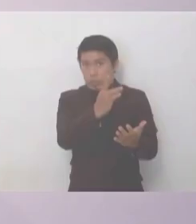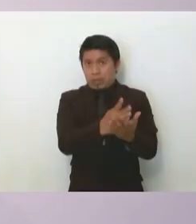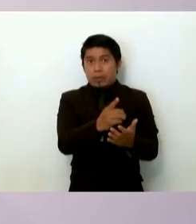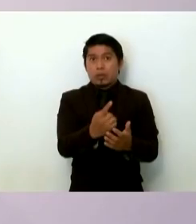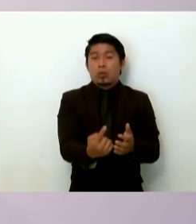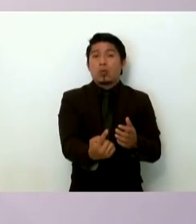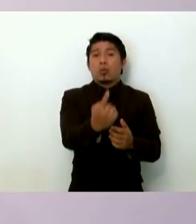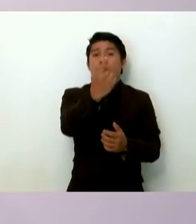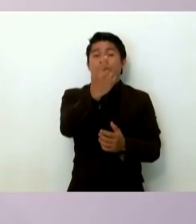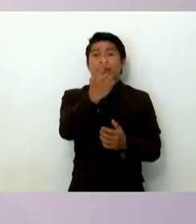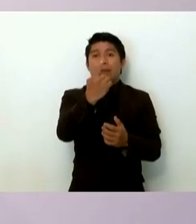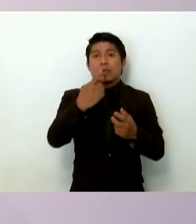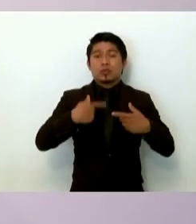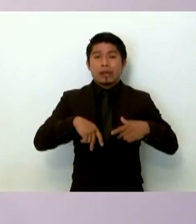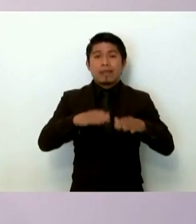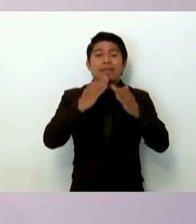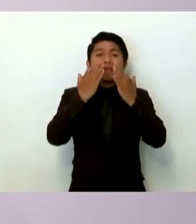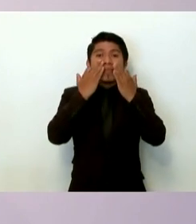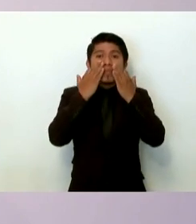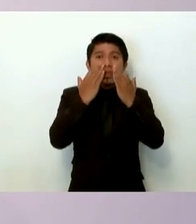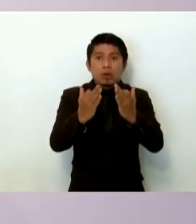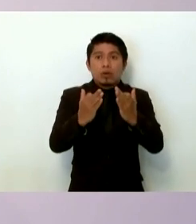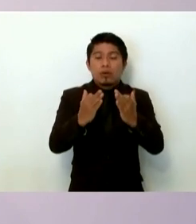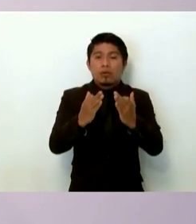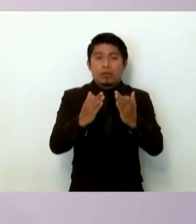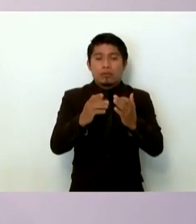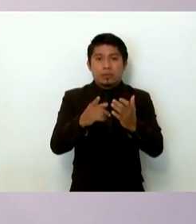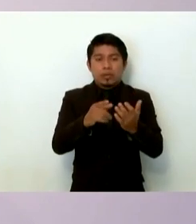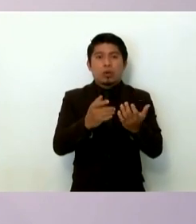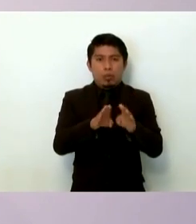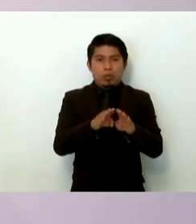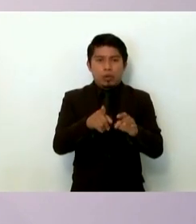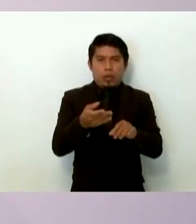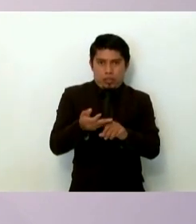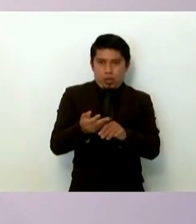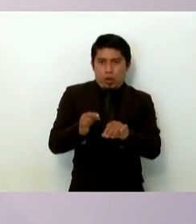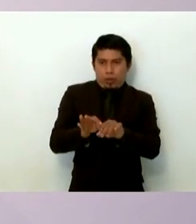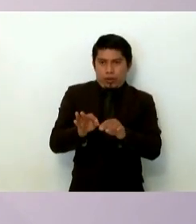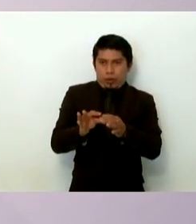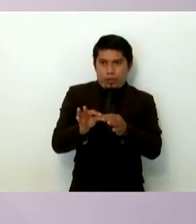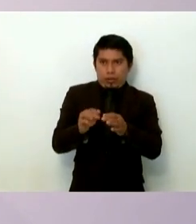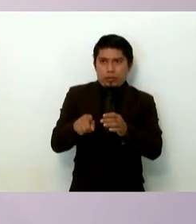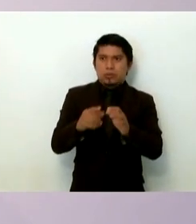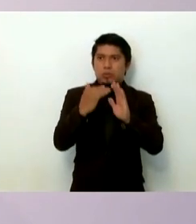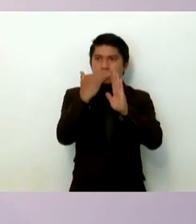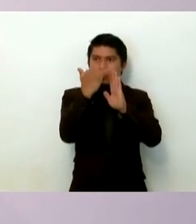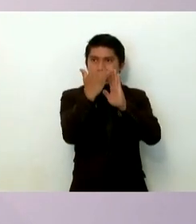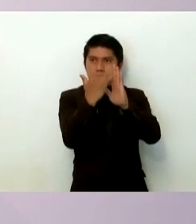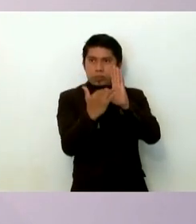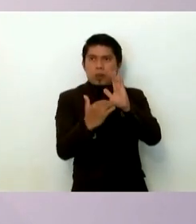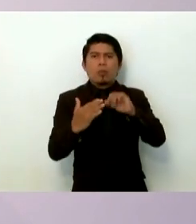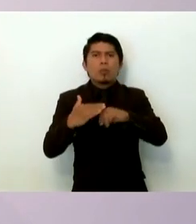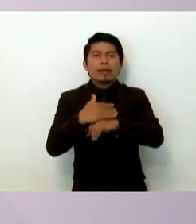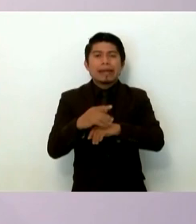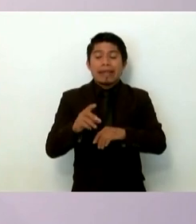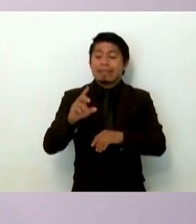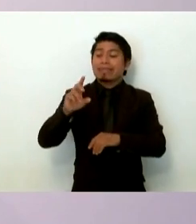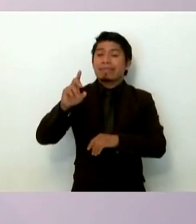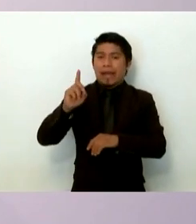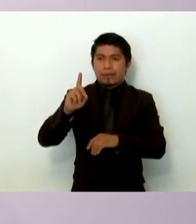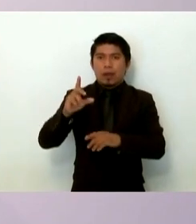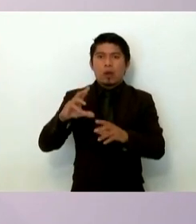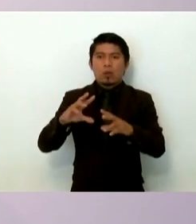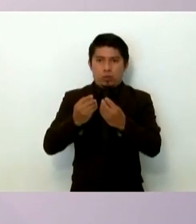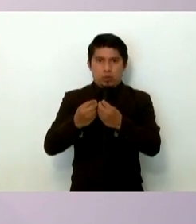un testigo fuente, cosa que es equivocada, como lo vamos a ver en el informe, porque 30 testigos han